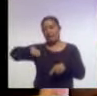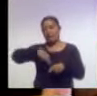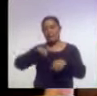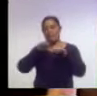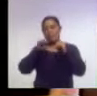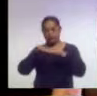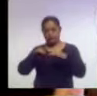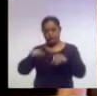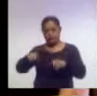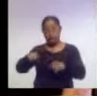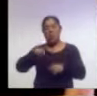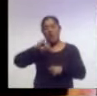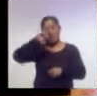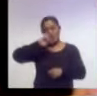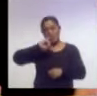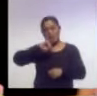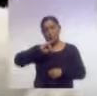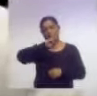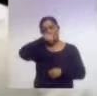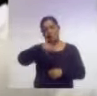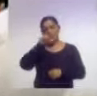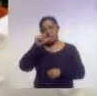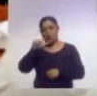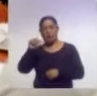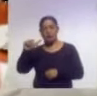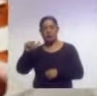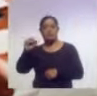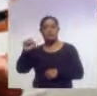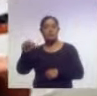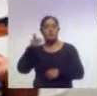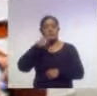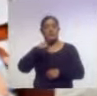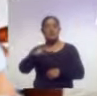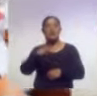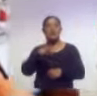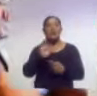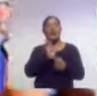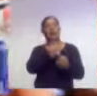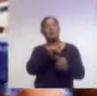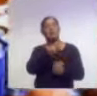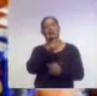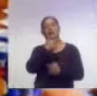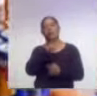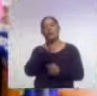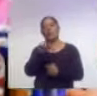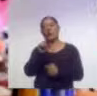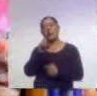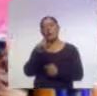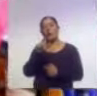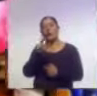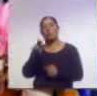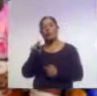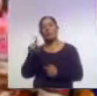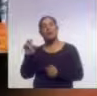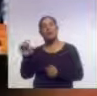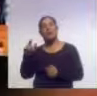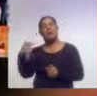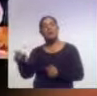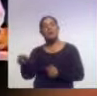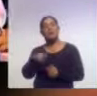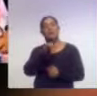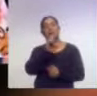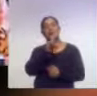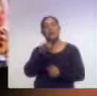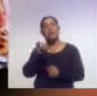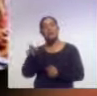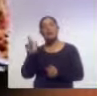el titular José Antonio Akiahua Sánchez reiteró ante el fiscal residente, Guadalupe Gutiérrez, y la asesora legal, Elizabeth López Alcaraz, el